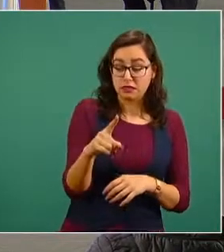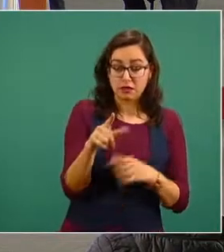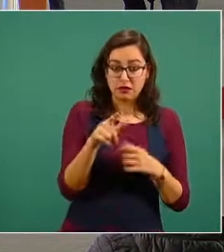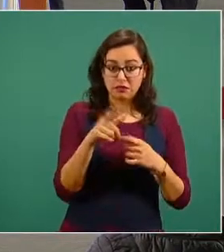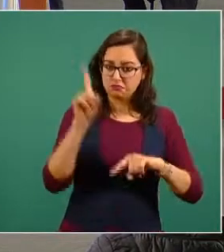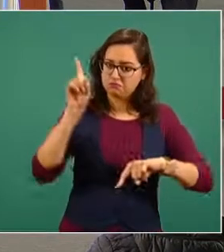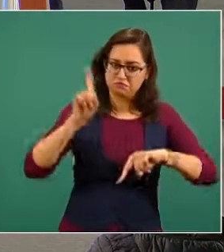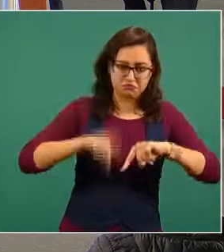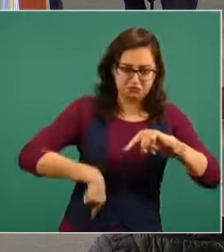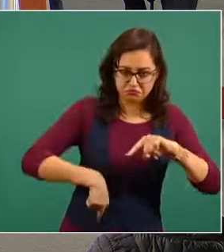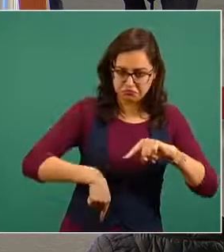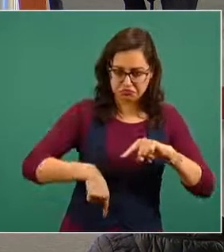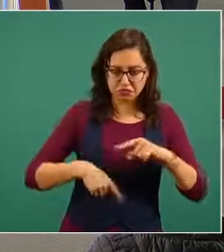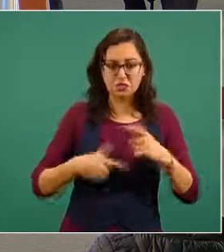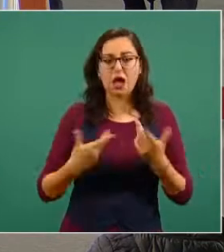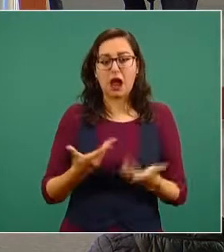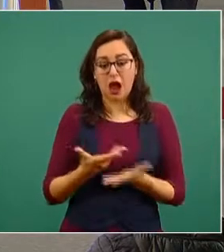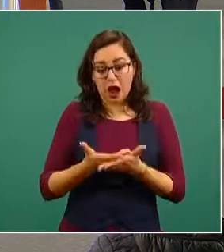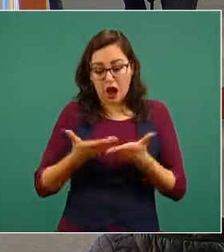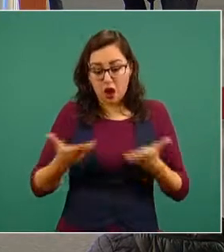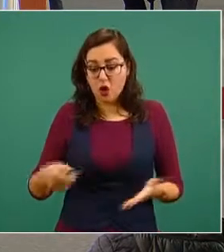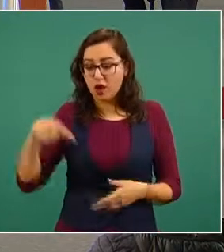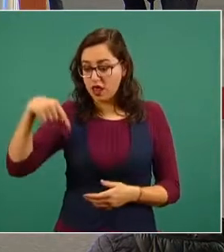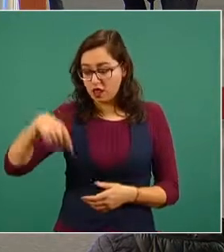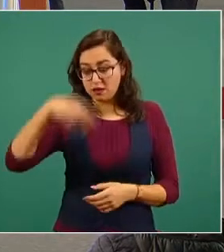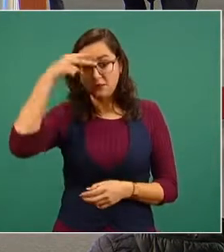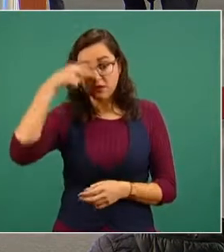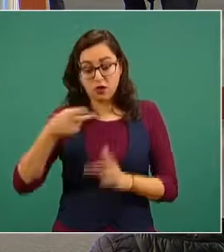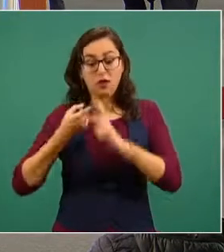encontraba en su fase inicial.